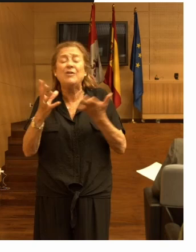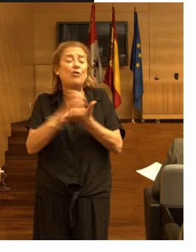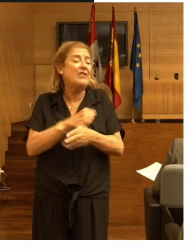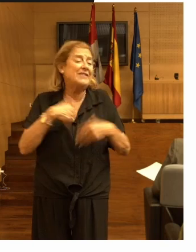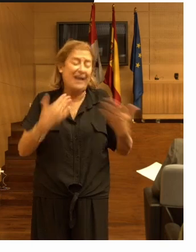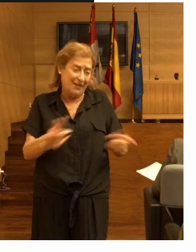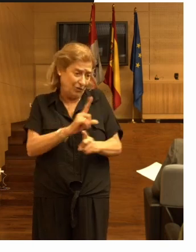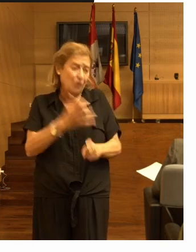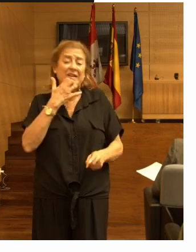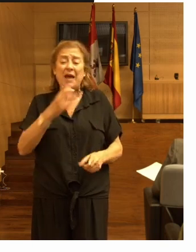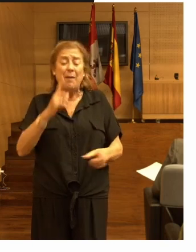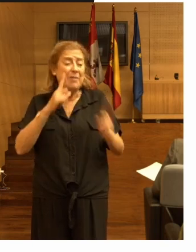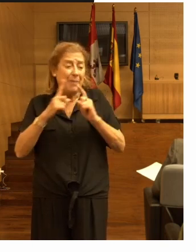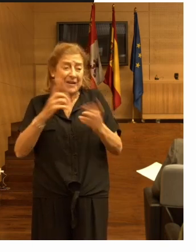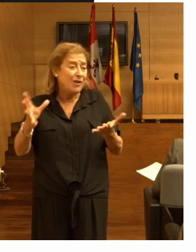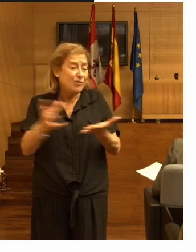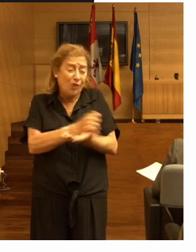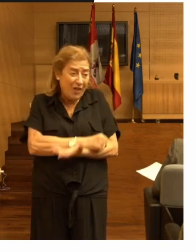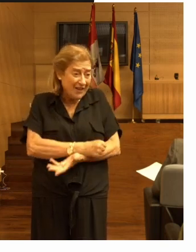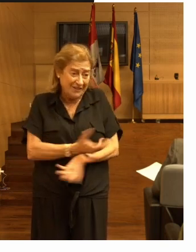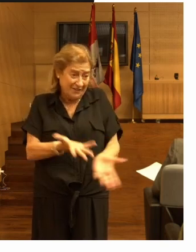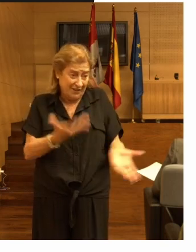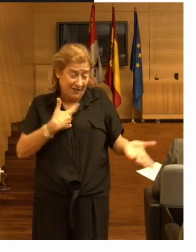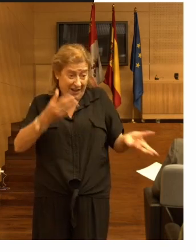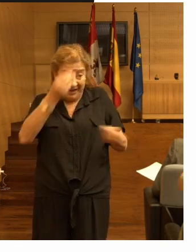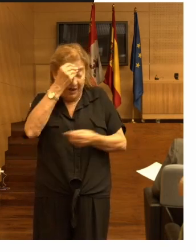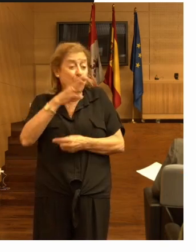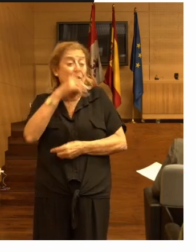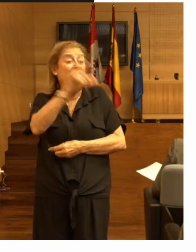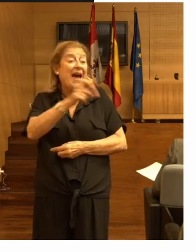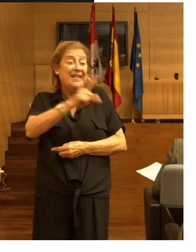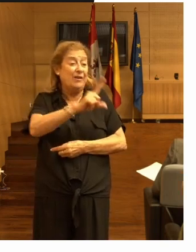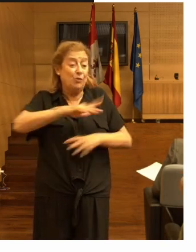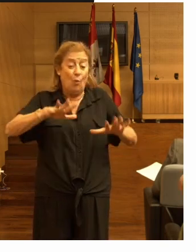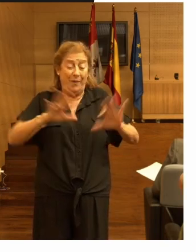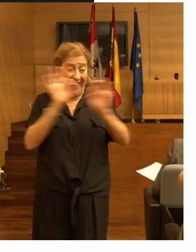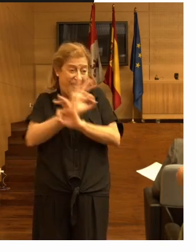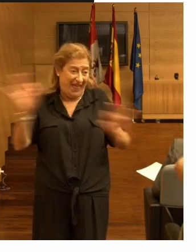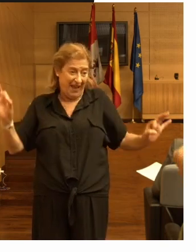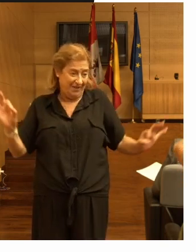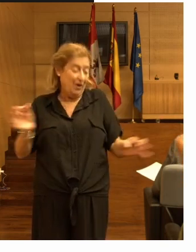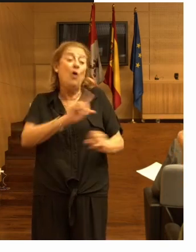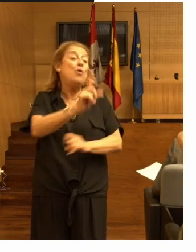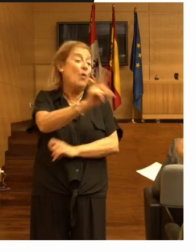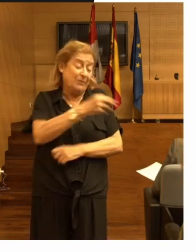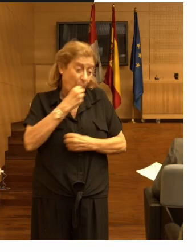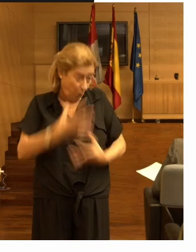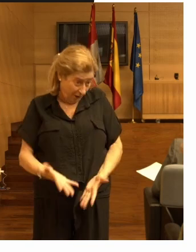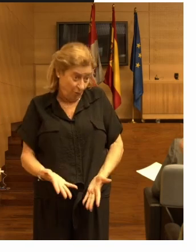si preveniéramos todas creo que sería porque la gente no se mueve nada y eso tampoco es bueno